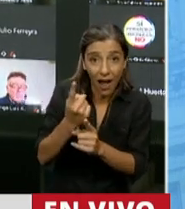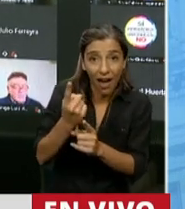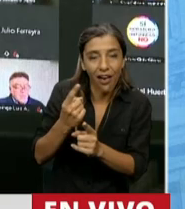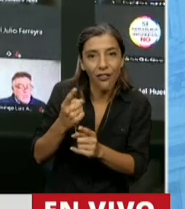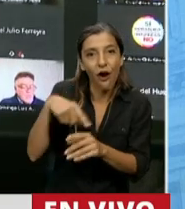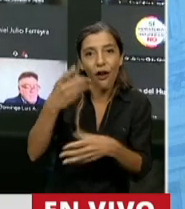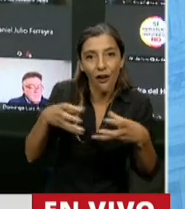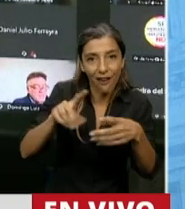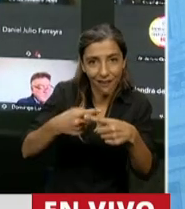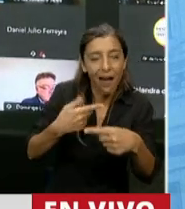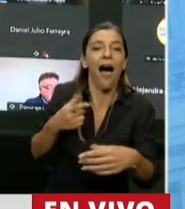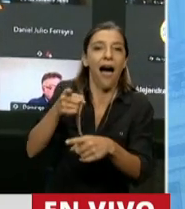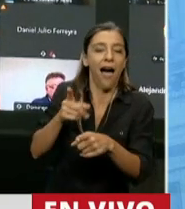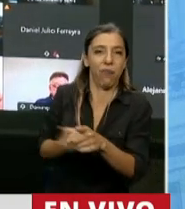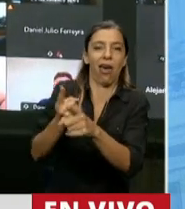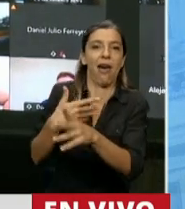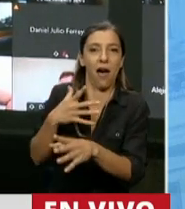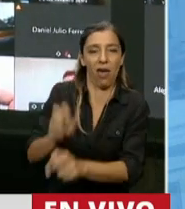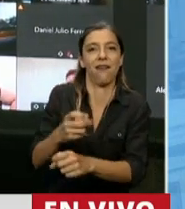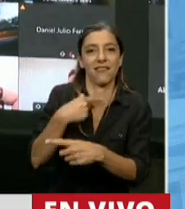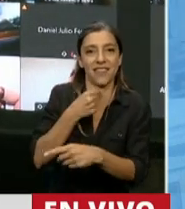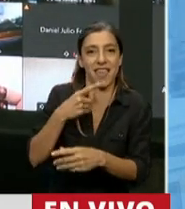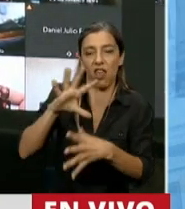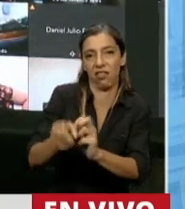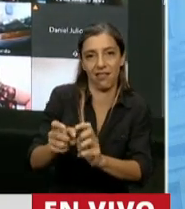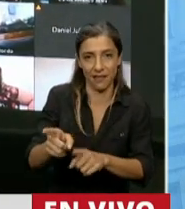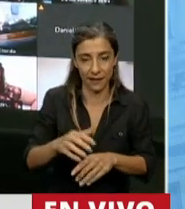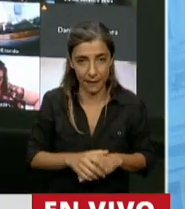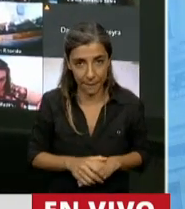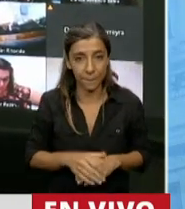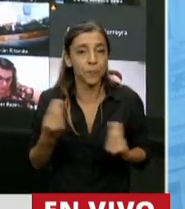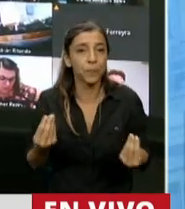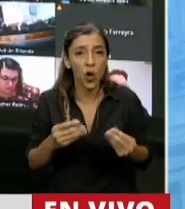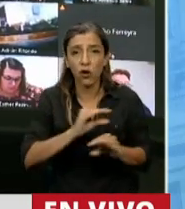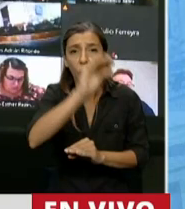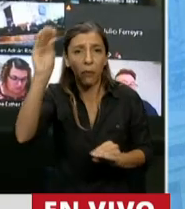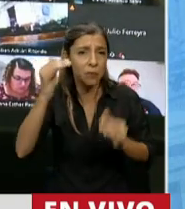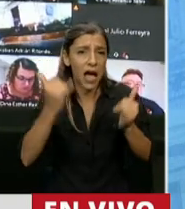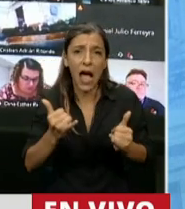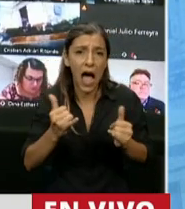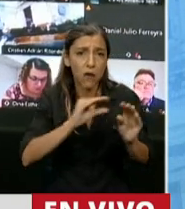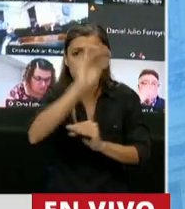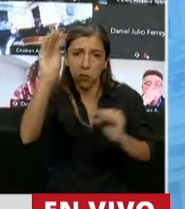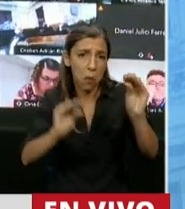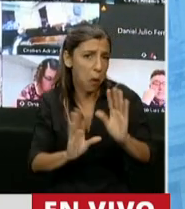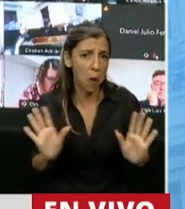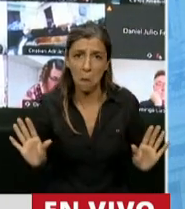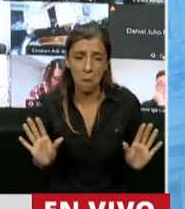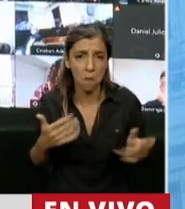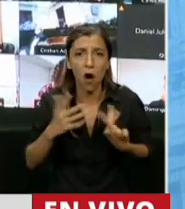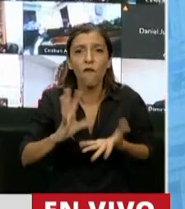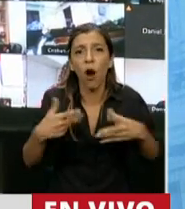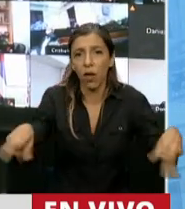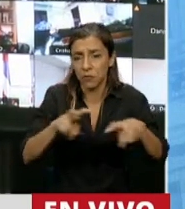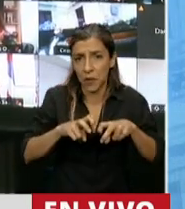La coparticipación supone la participación común en el reparto de fondos. Aquí no hay participación. Aquí hay